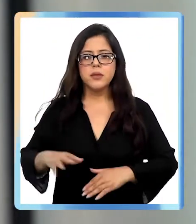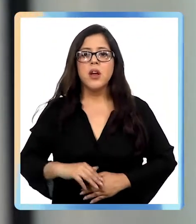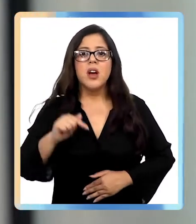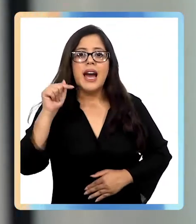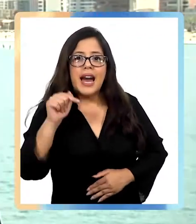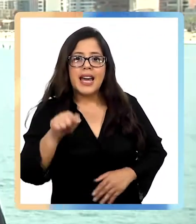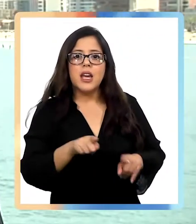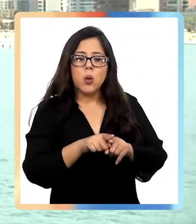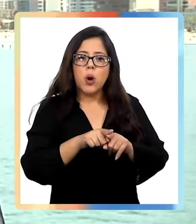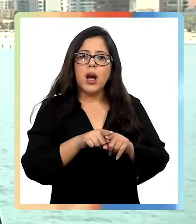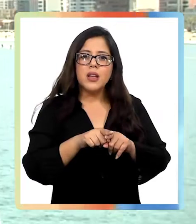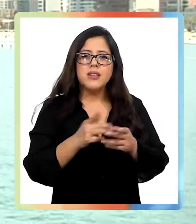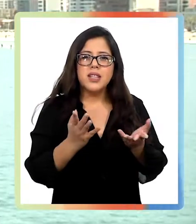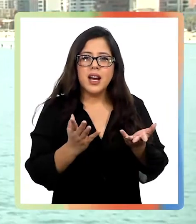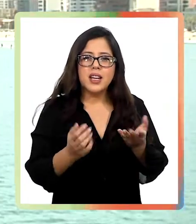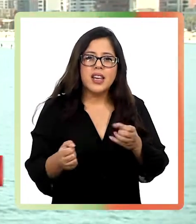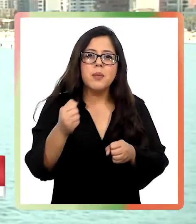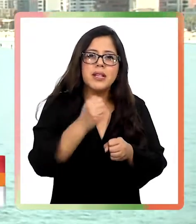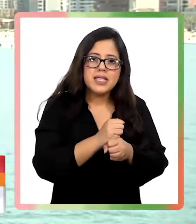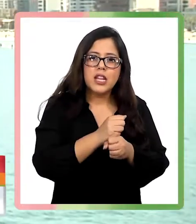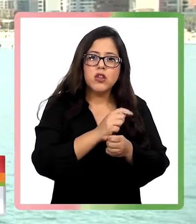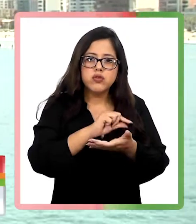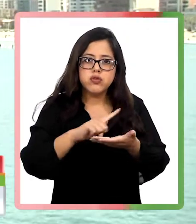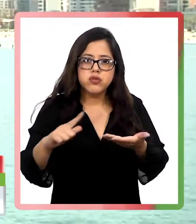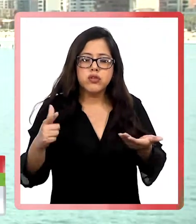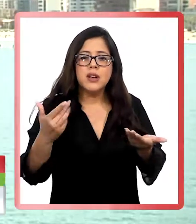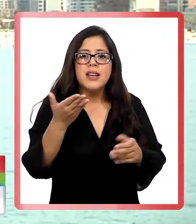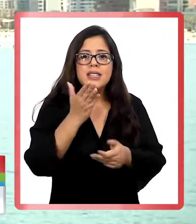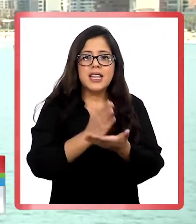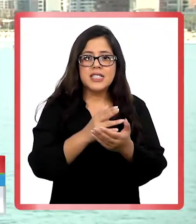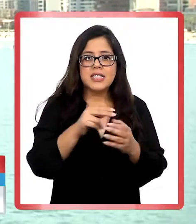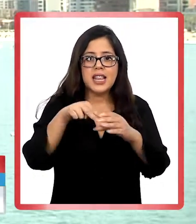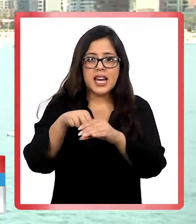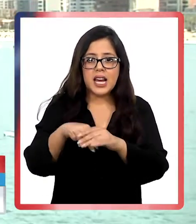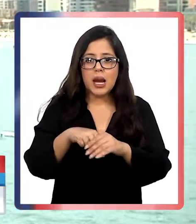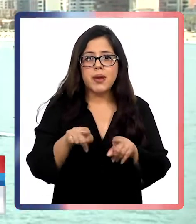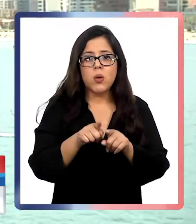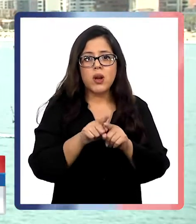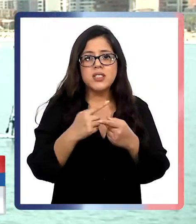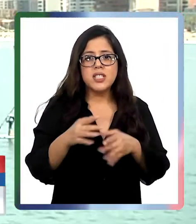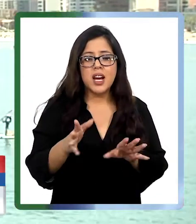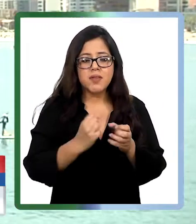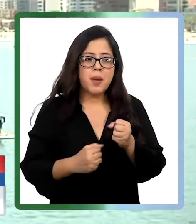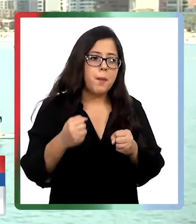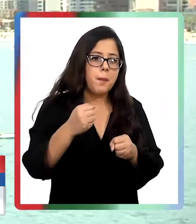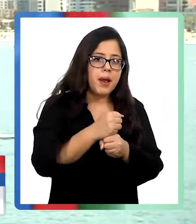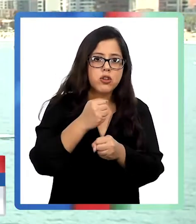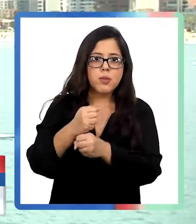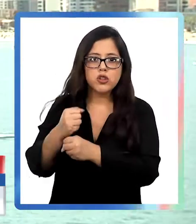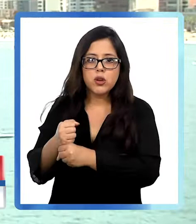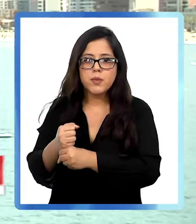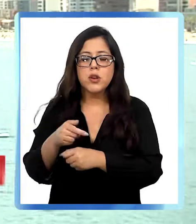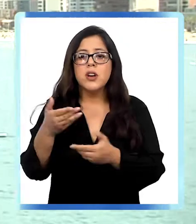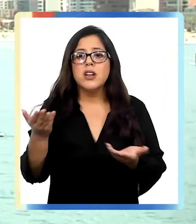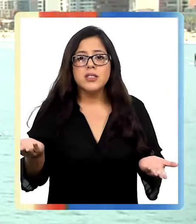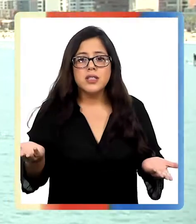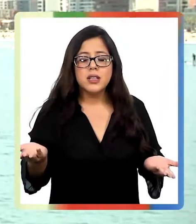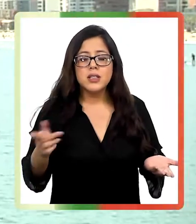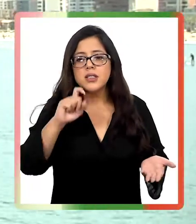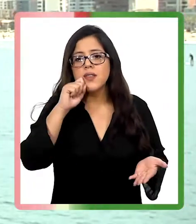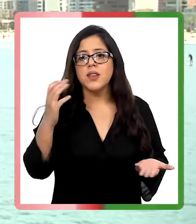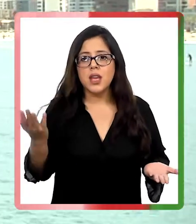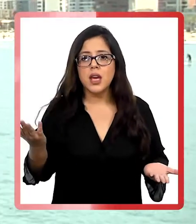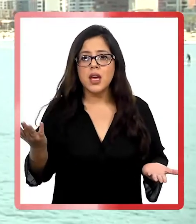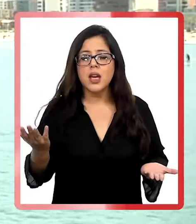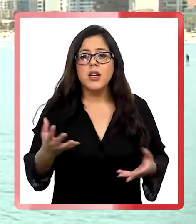Hemos tenido que ir supliendo este aumento de camas, reconvirtiendo funciones, dejando de hacer otras, por supuesto, lo cual nos